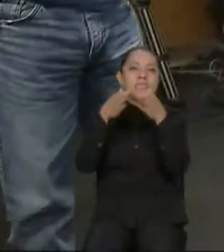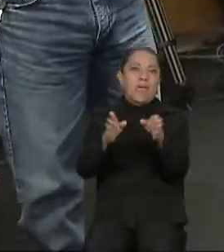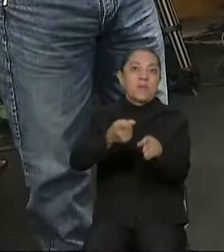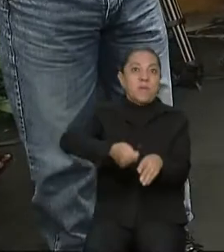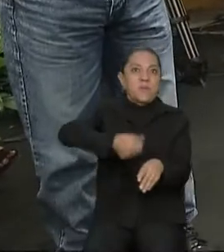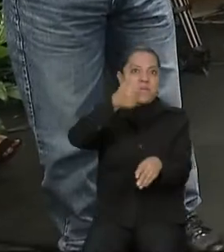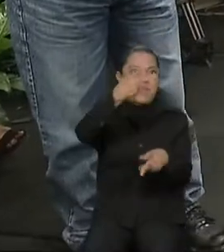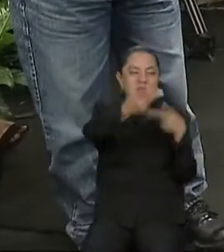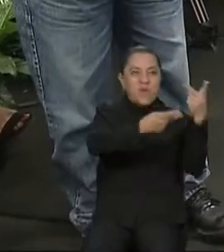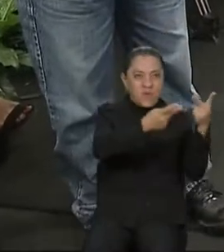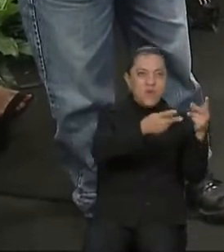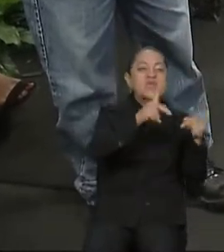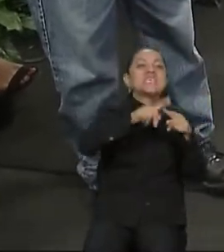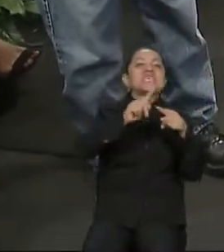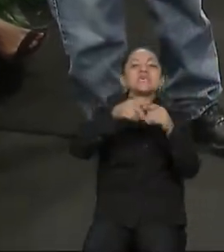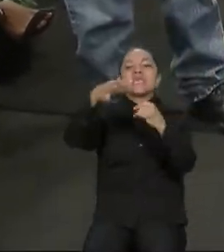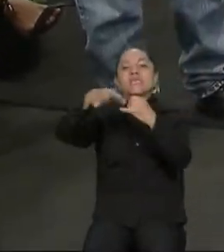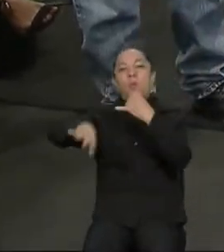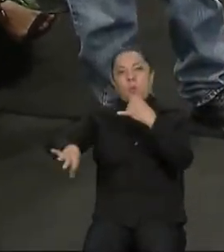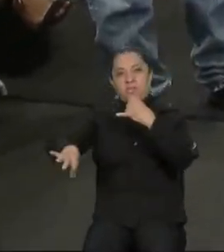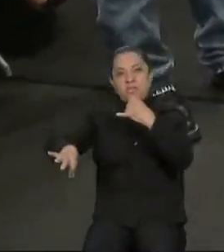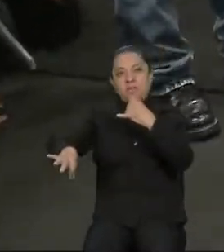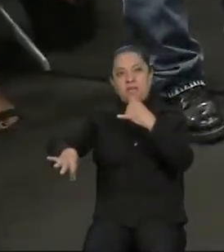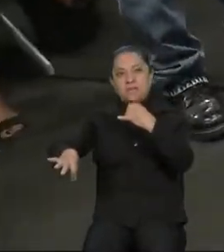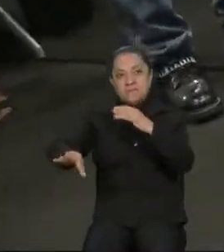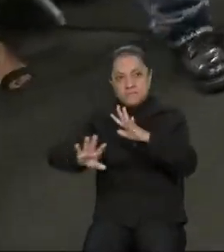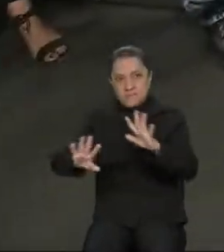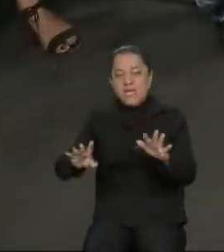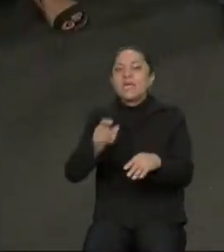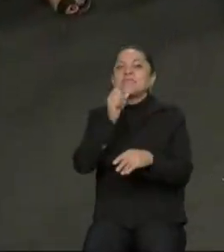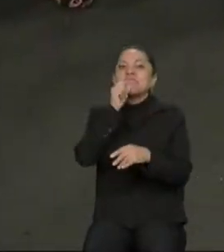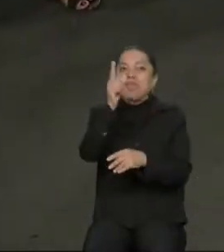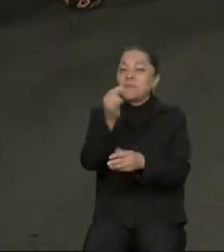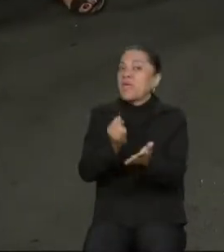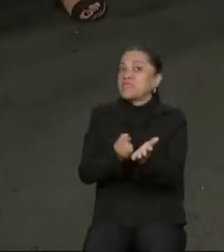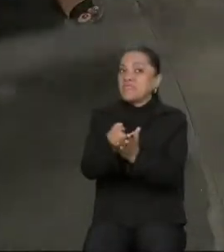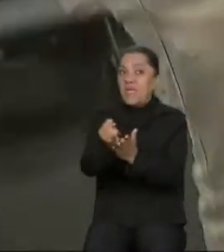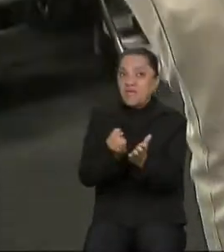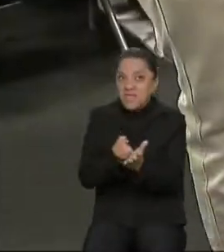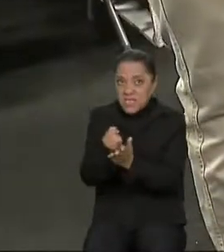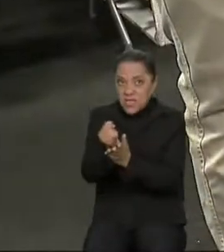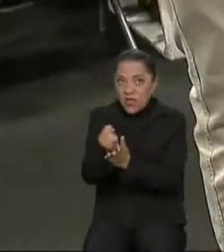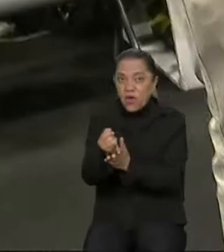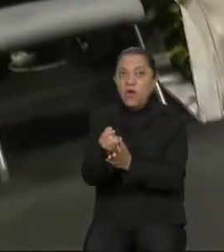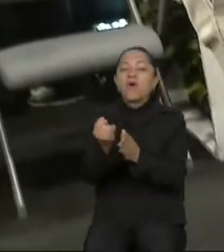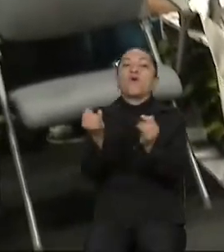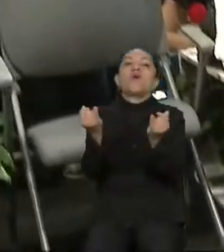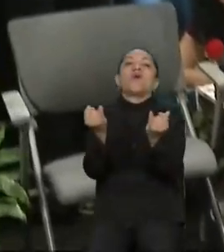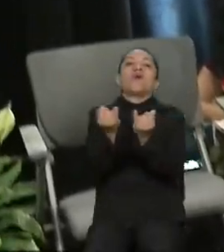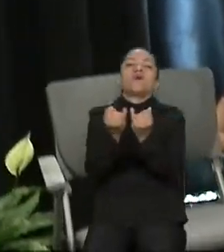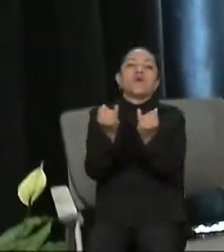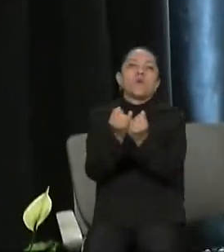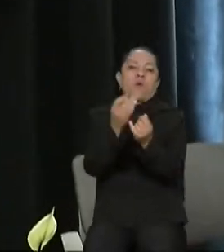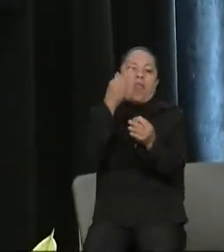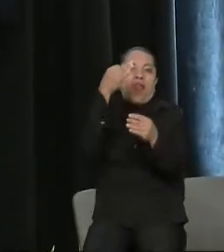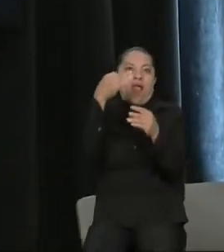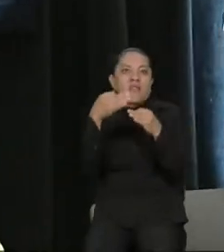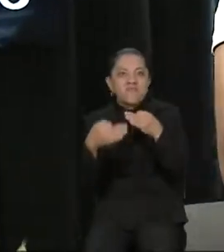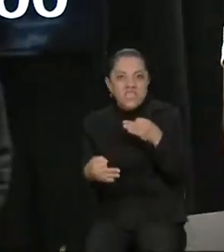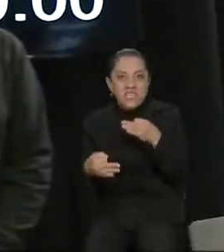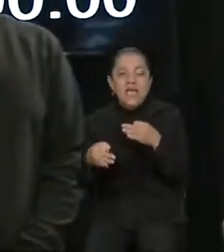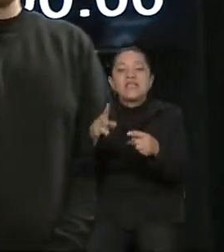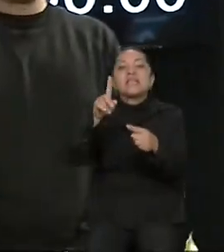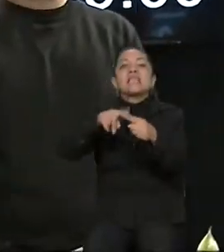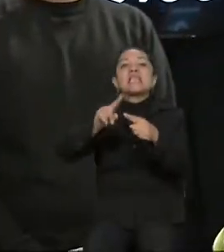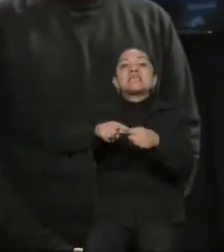definió el orden de participación de la ronda final de las candidatas y los candidatos. Una